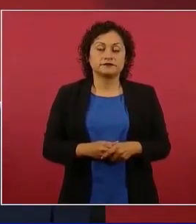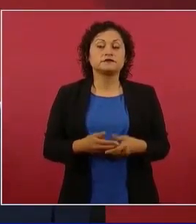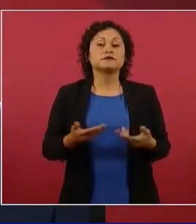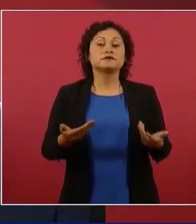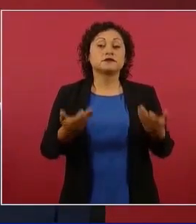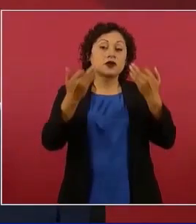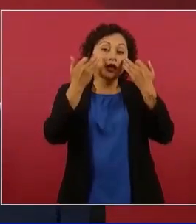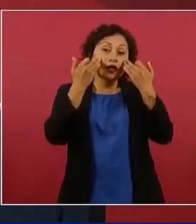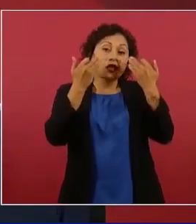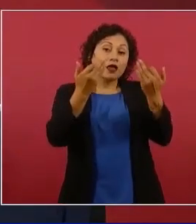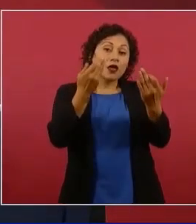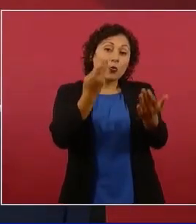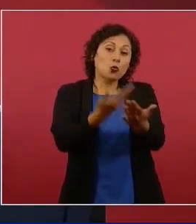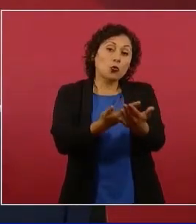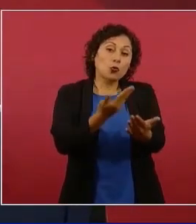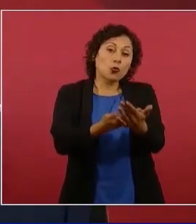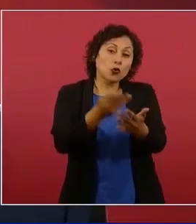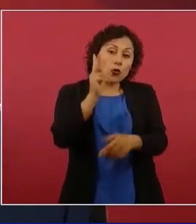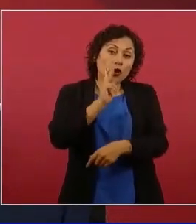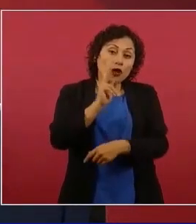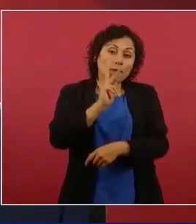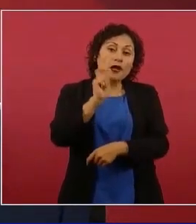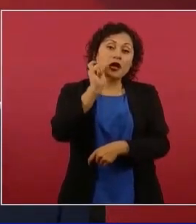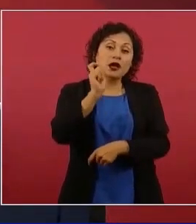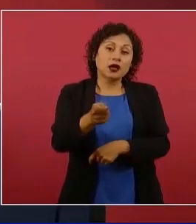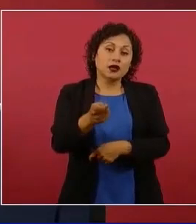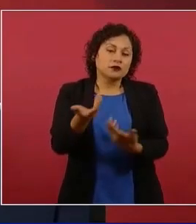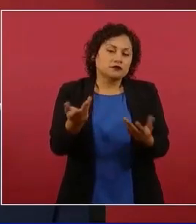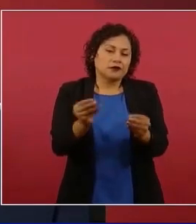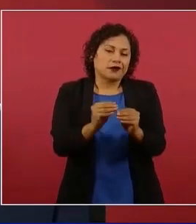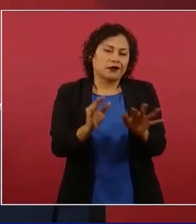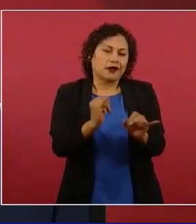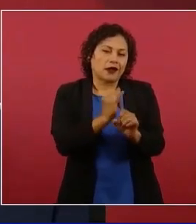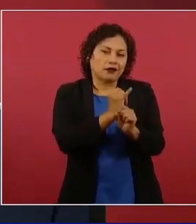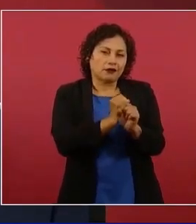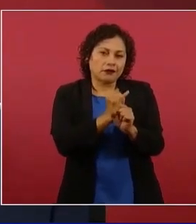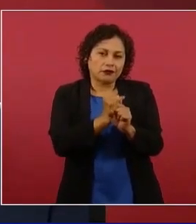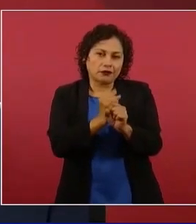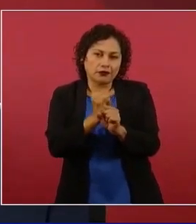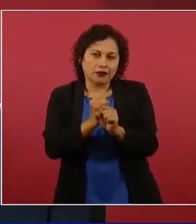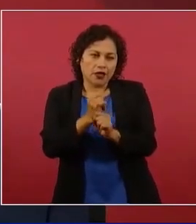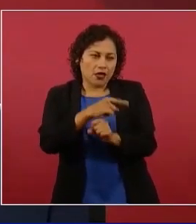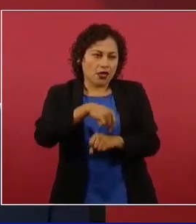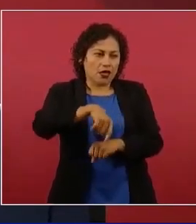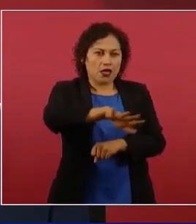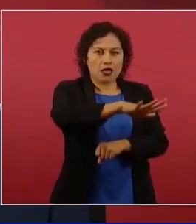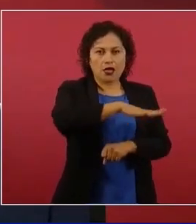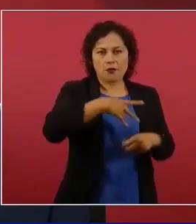niveles, índices de letalidad en enfrentamientos.